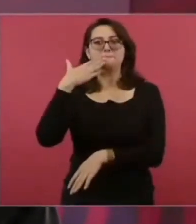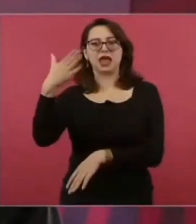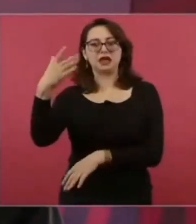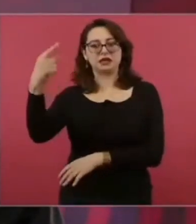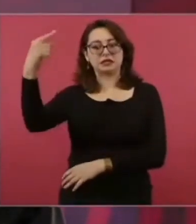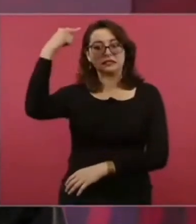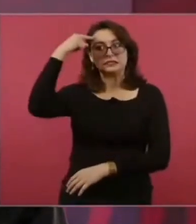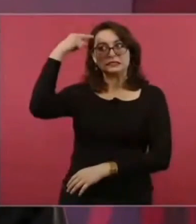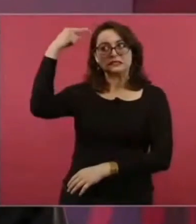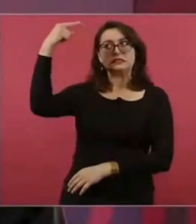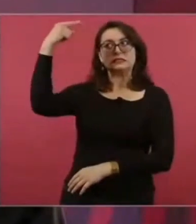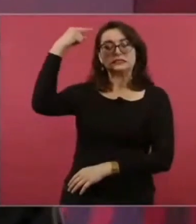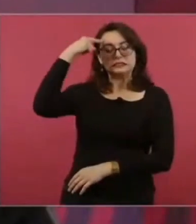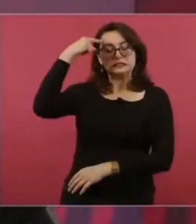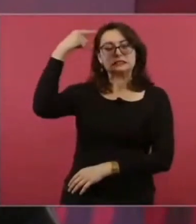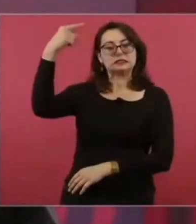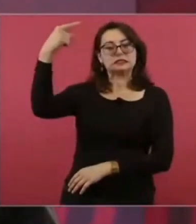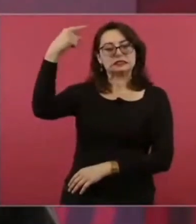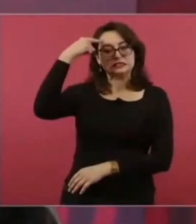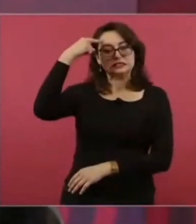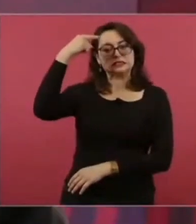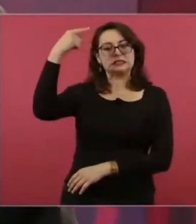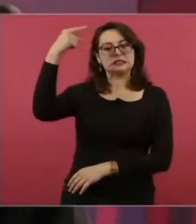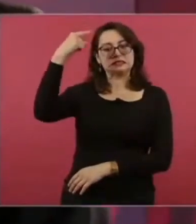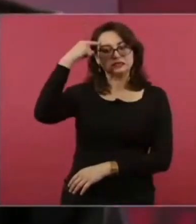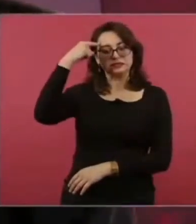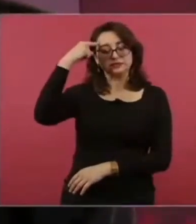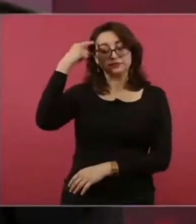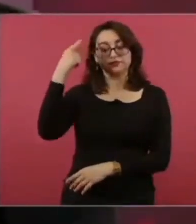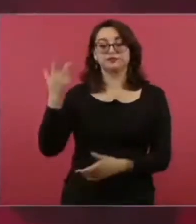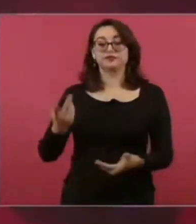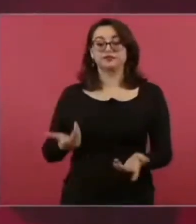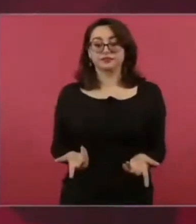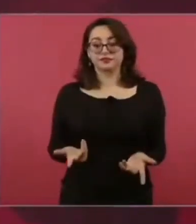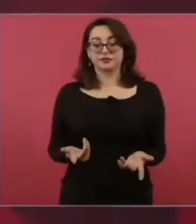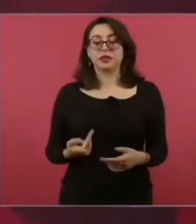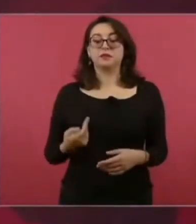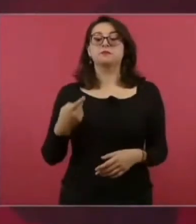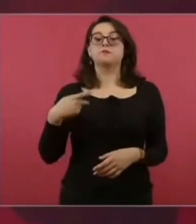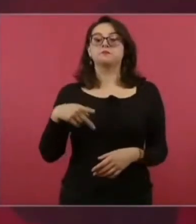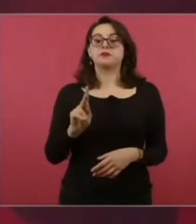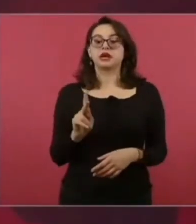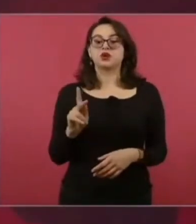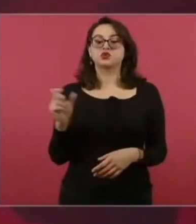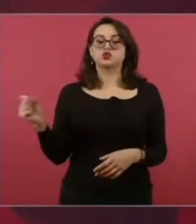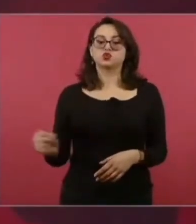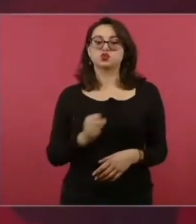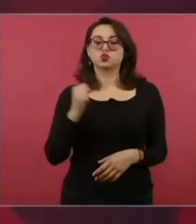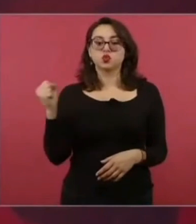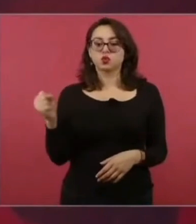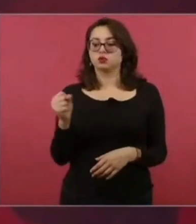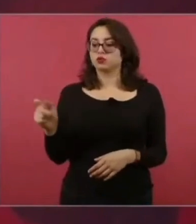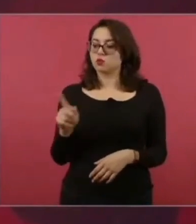de ese pasado glorioso,